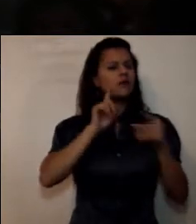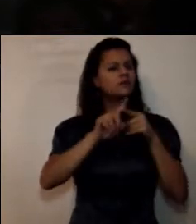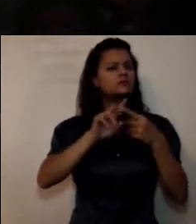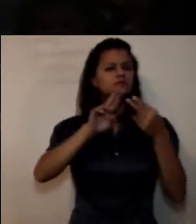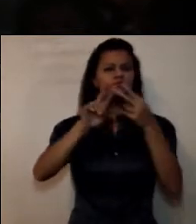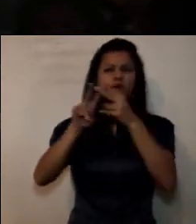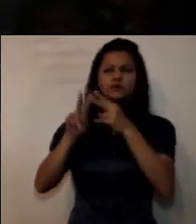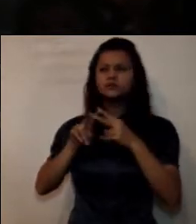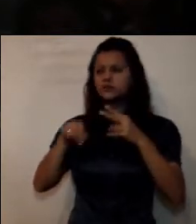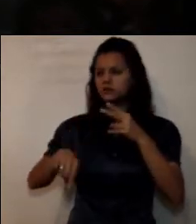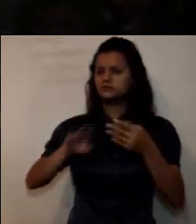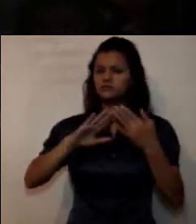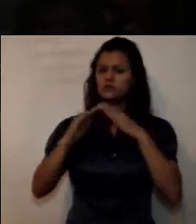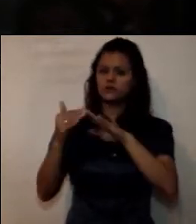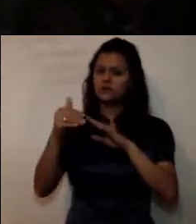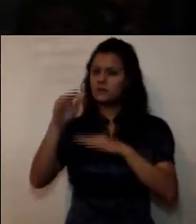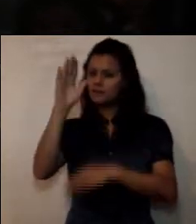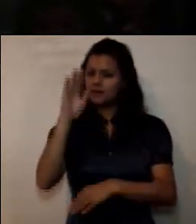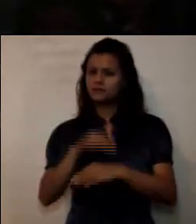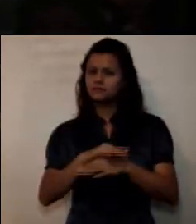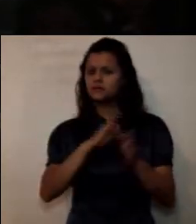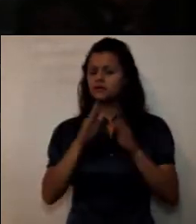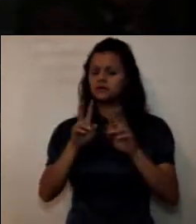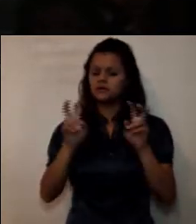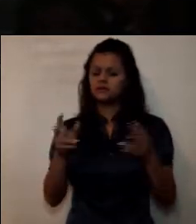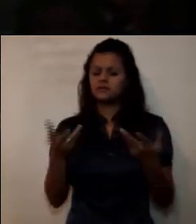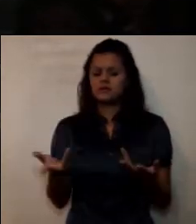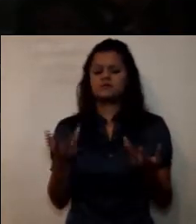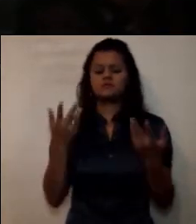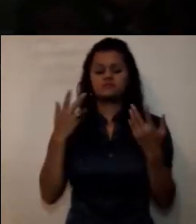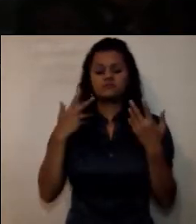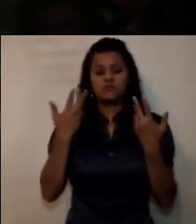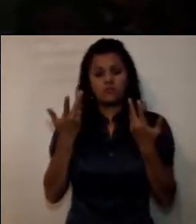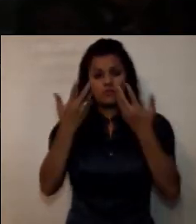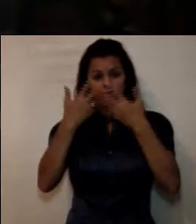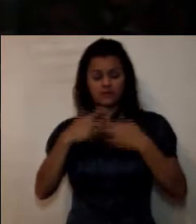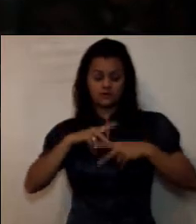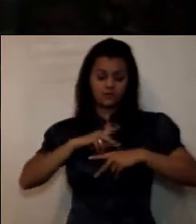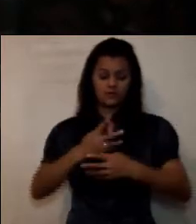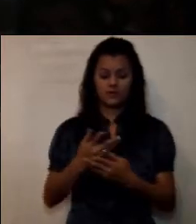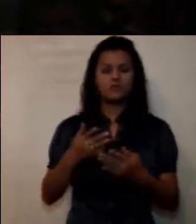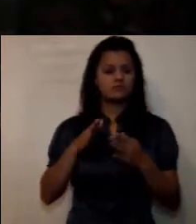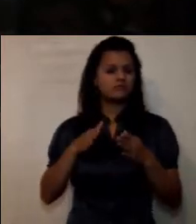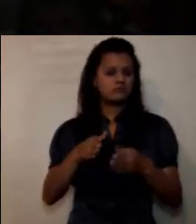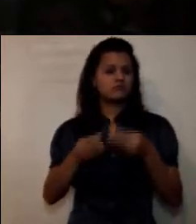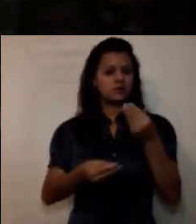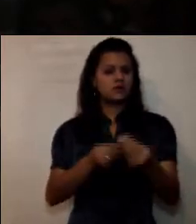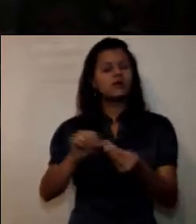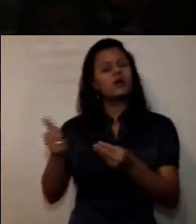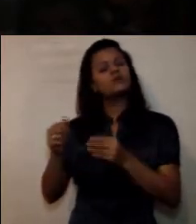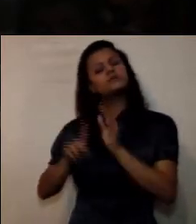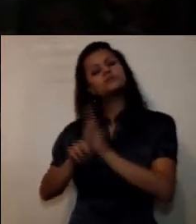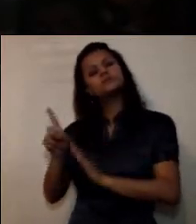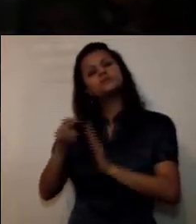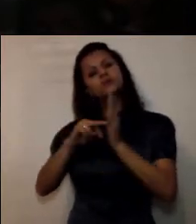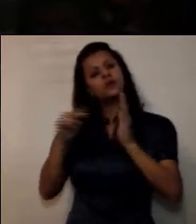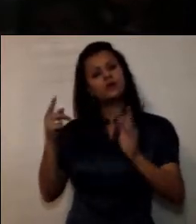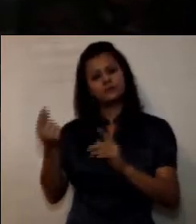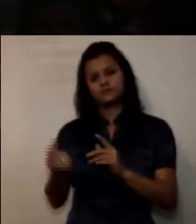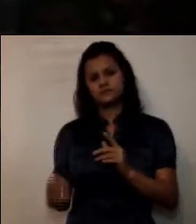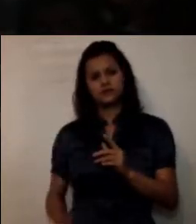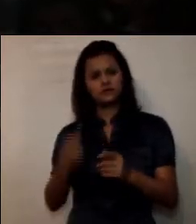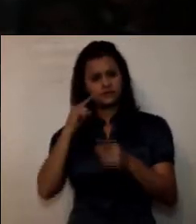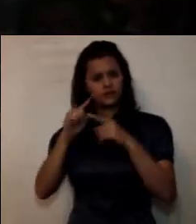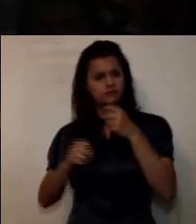en términos de intención emprendedora y de actividad empresarial y en el desarrollo de metodologías particulares para apoyar